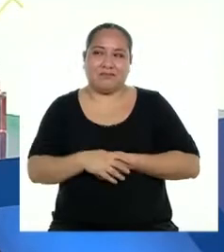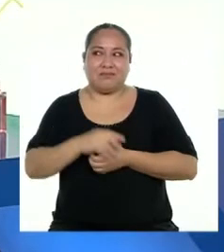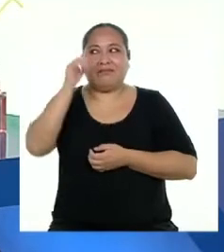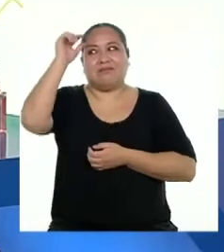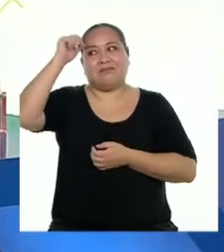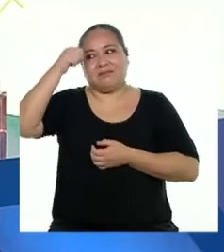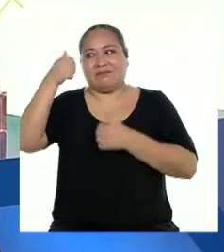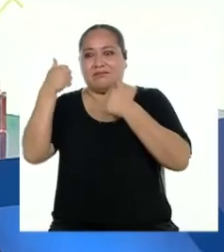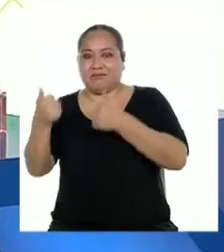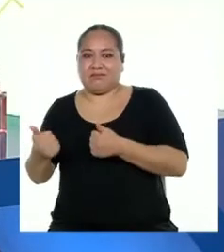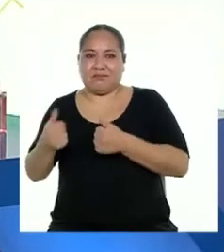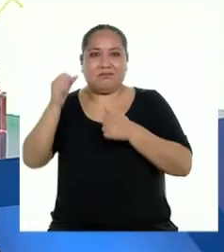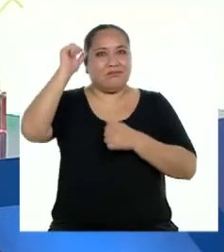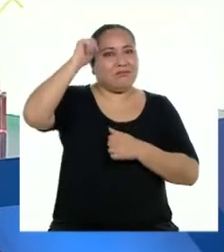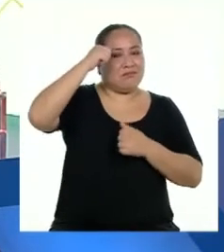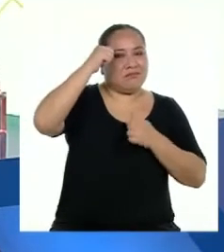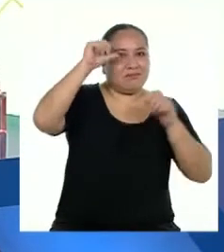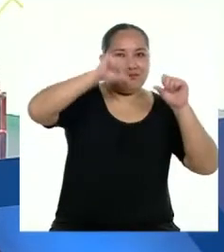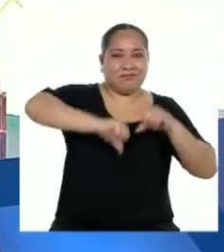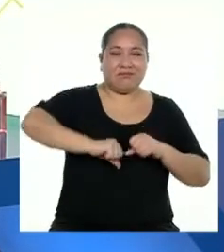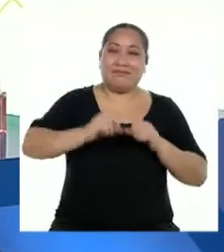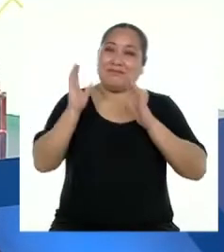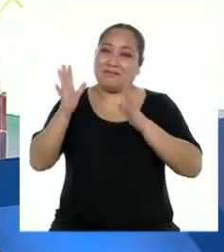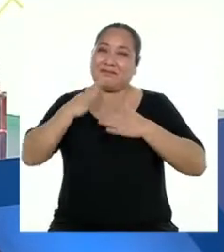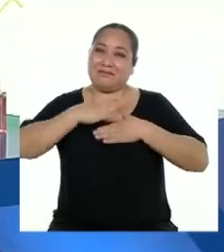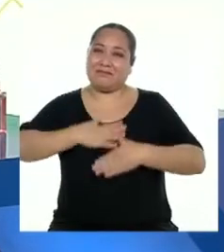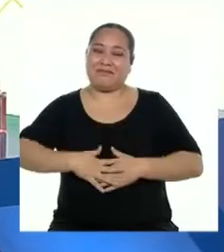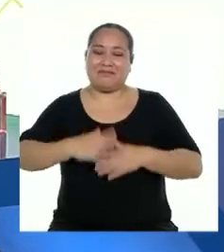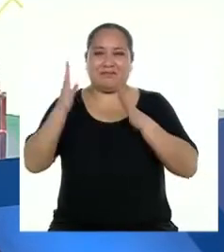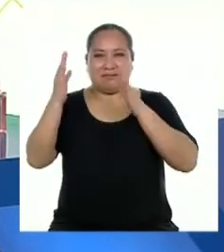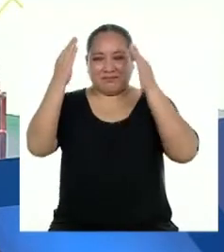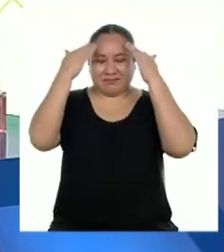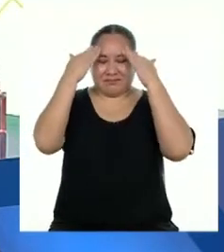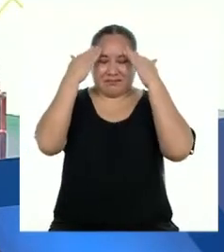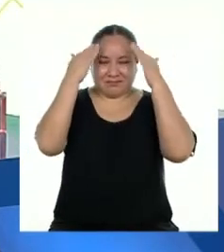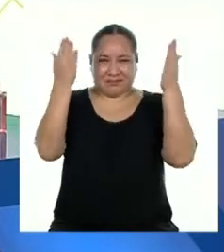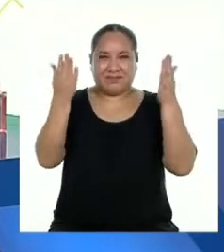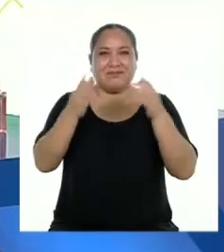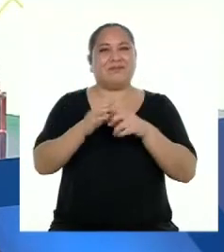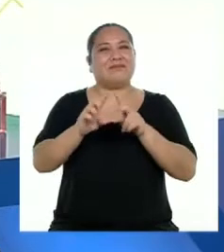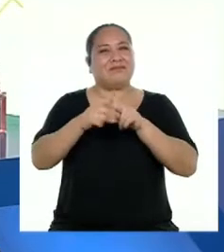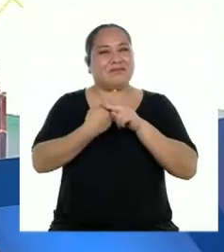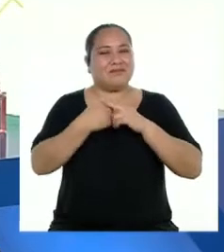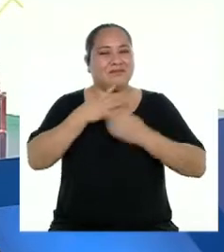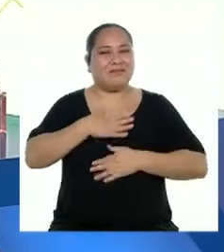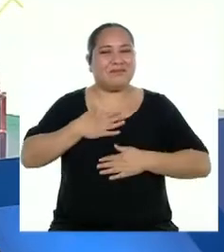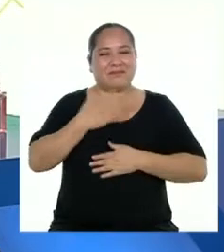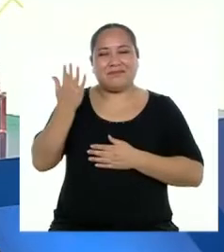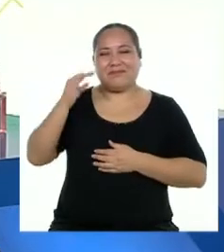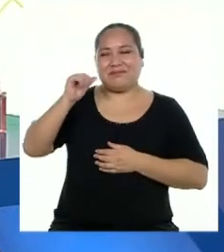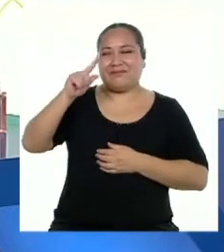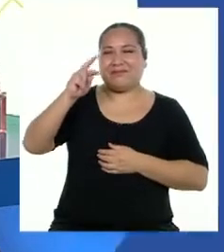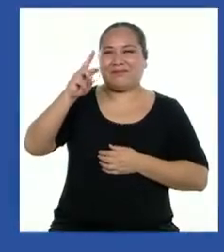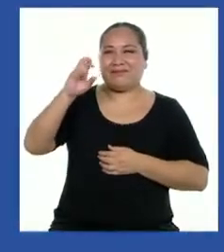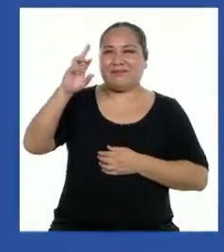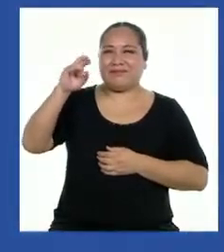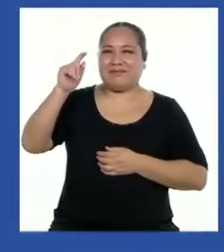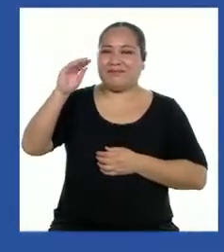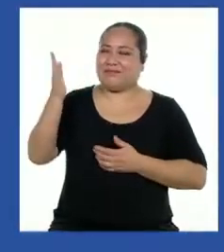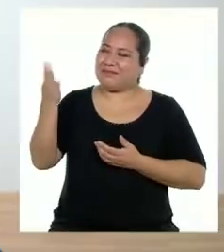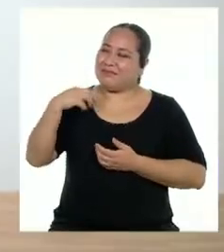bueno como lo malo, ¿qué tal si preparamos el cuerpo y mente para empezar con ánimo? Vamos con Activarte. ¡Adelante Martín!